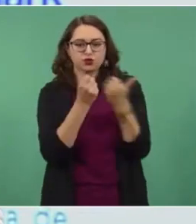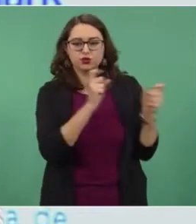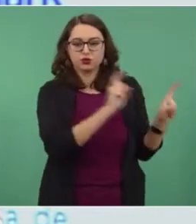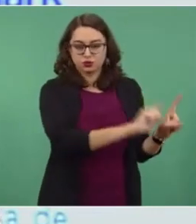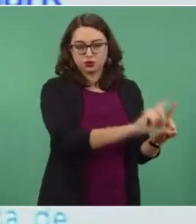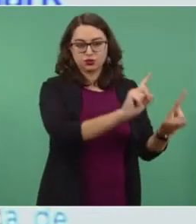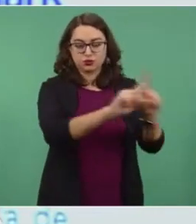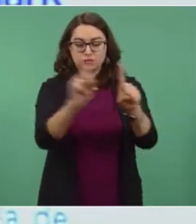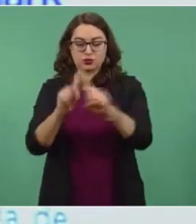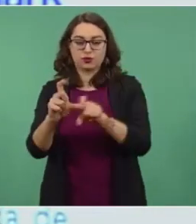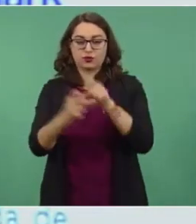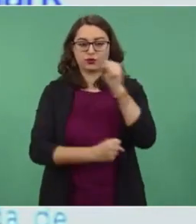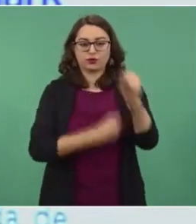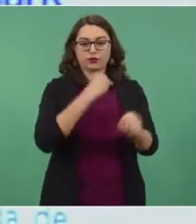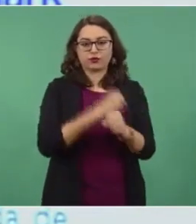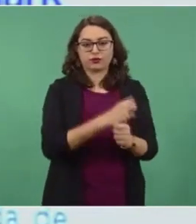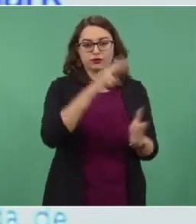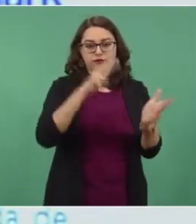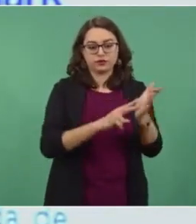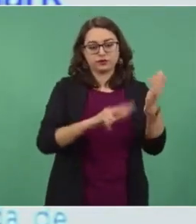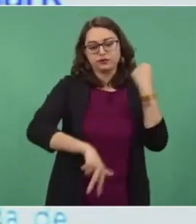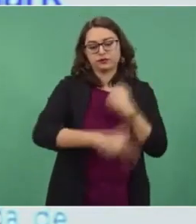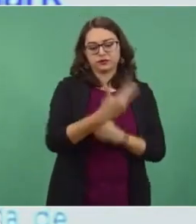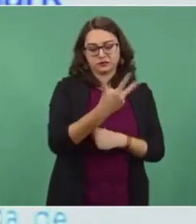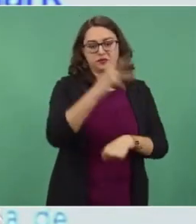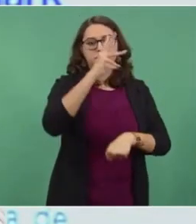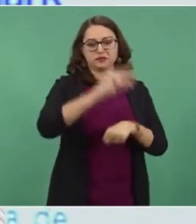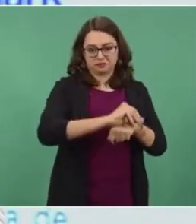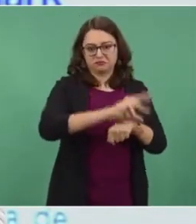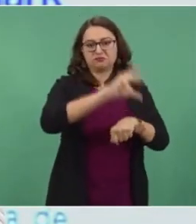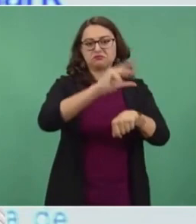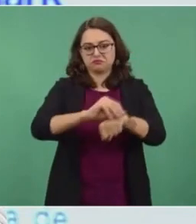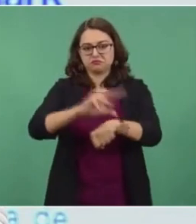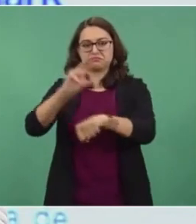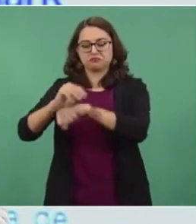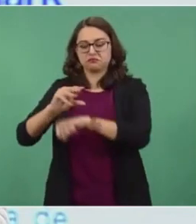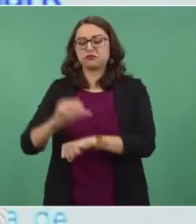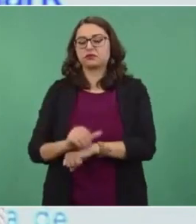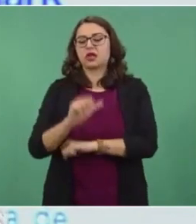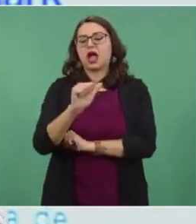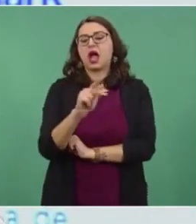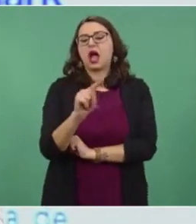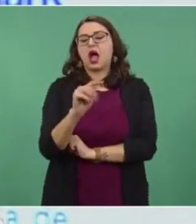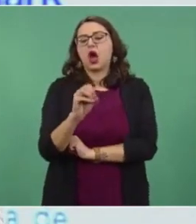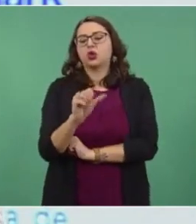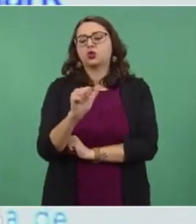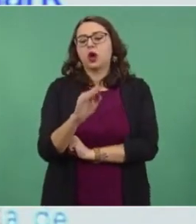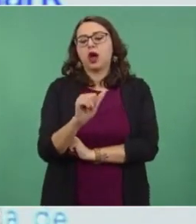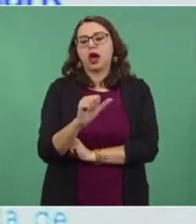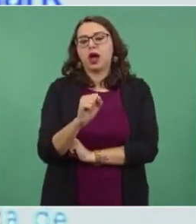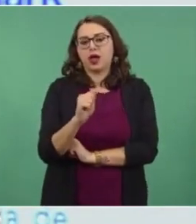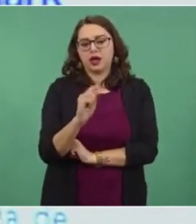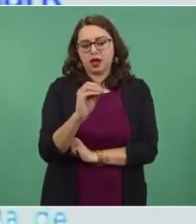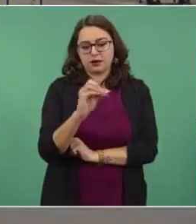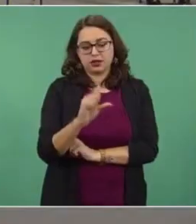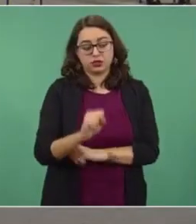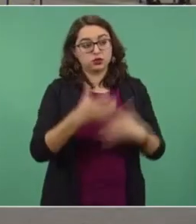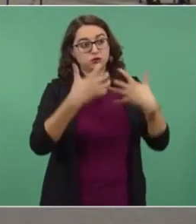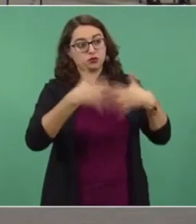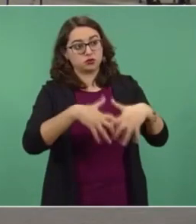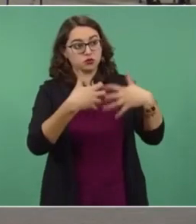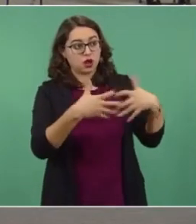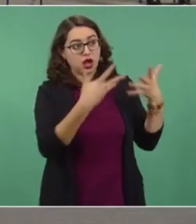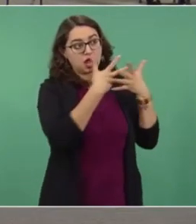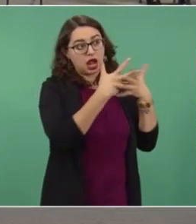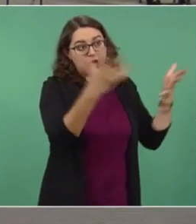2013 se extendieron los permisos de autoabasto para que grandes fábricas produzcan su electricidad.